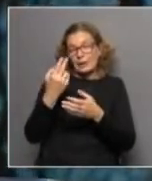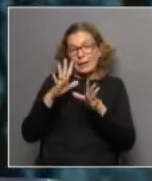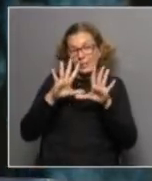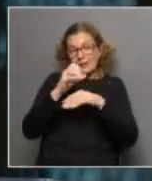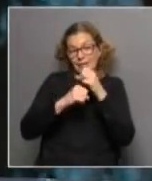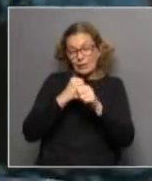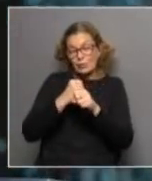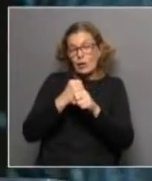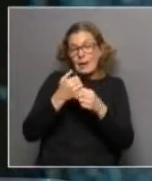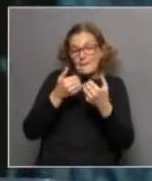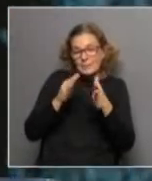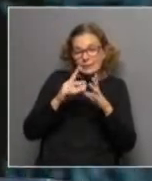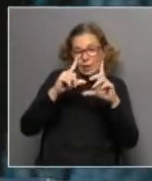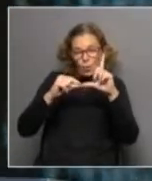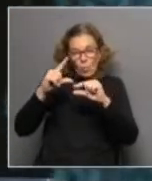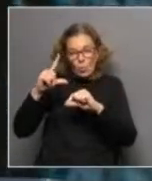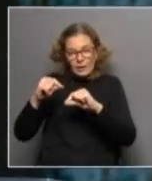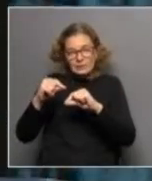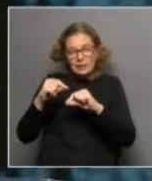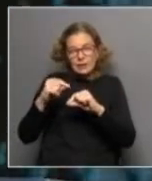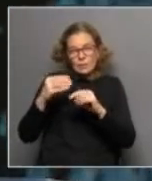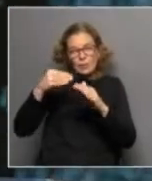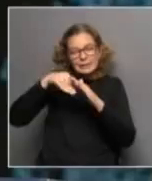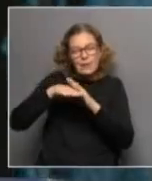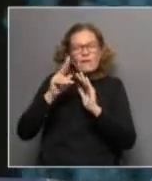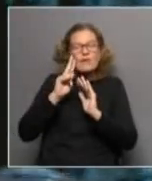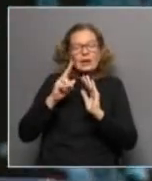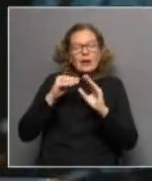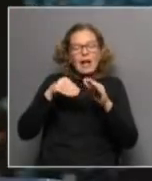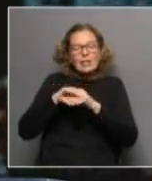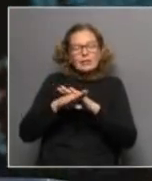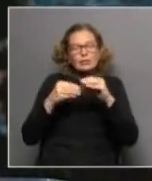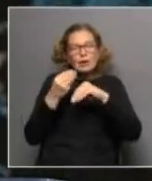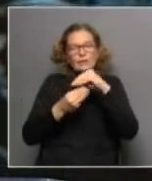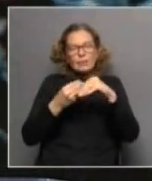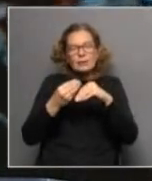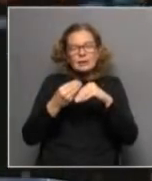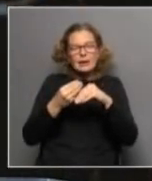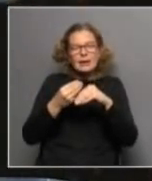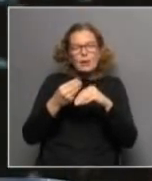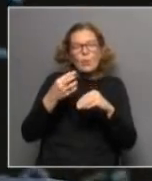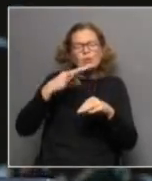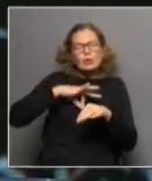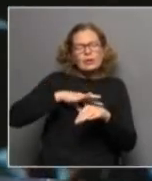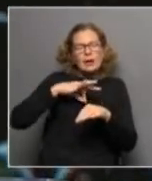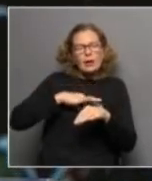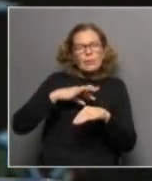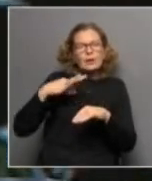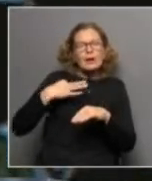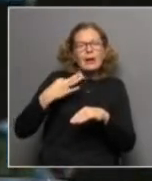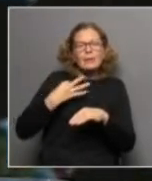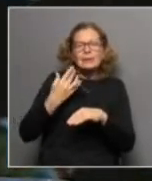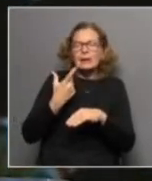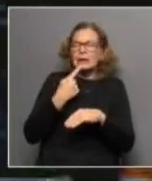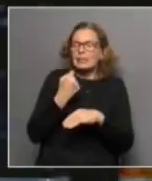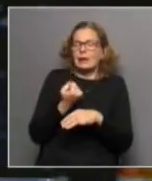años, estimar cuál es el ingreso que tienen los hogares que realizan gastos que les permiten estar, tener una vida que consideramos